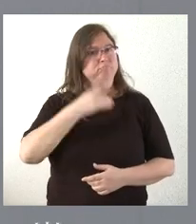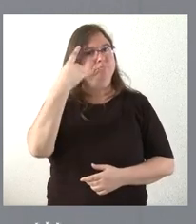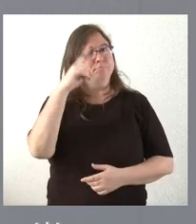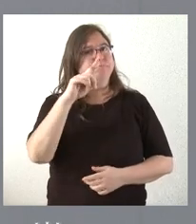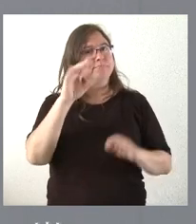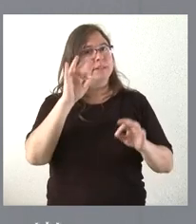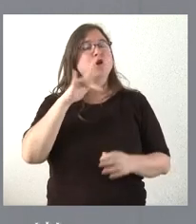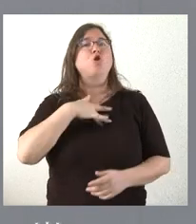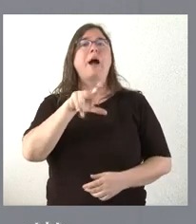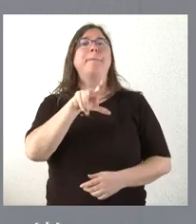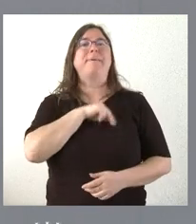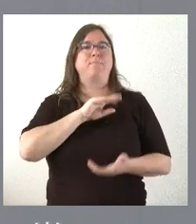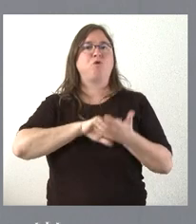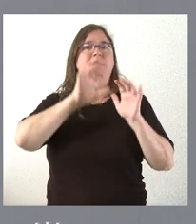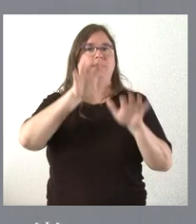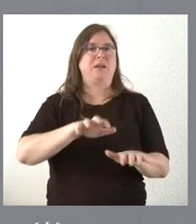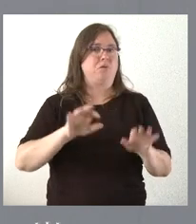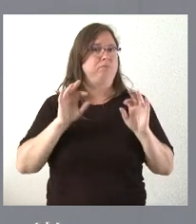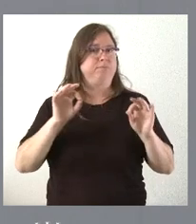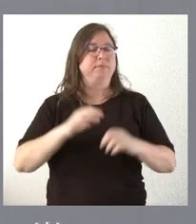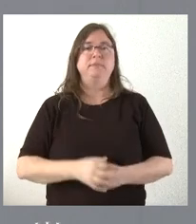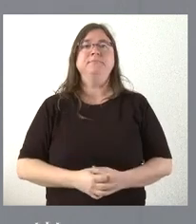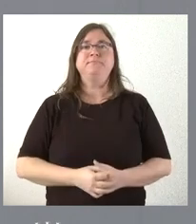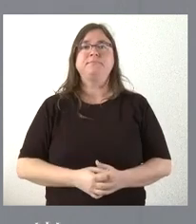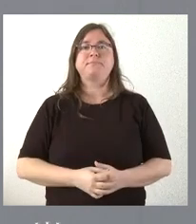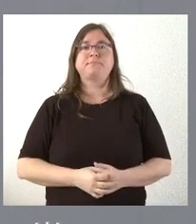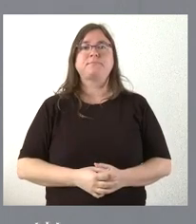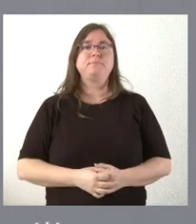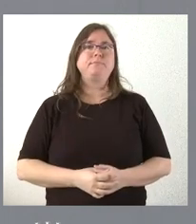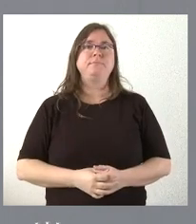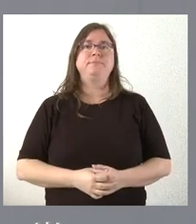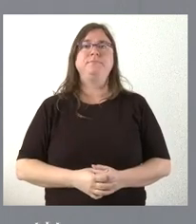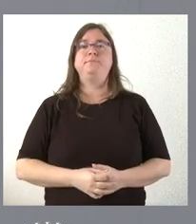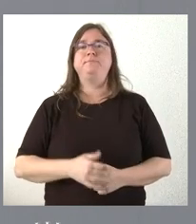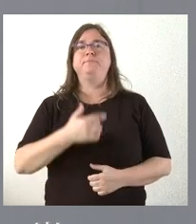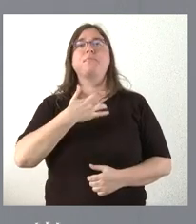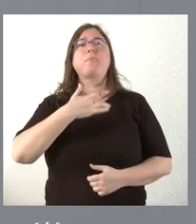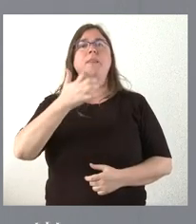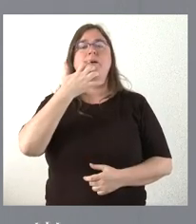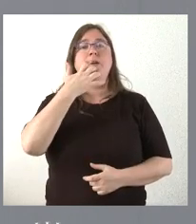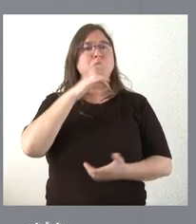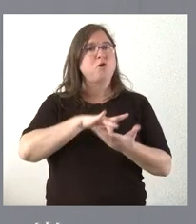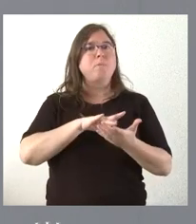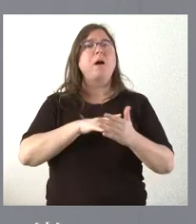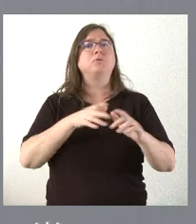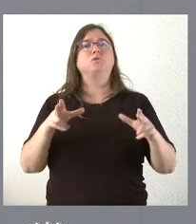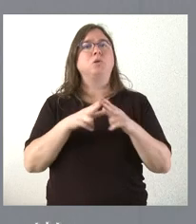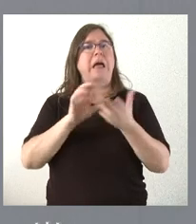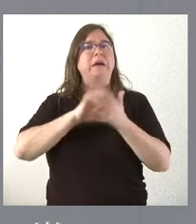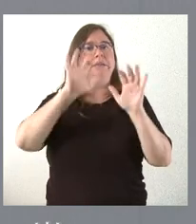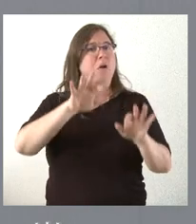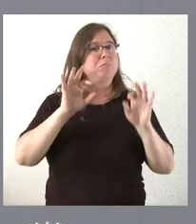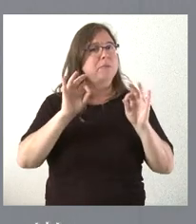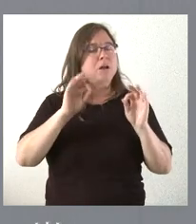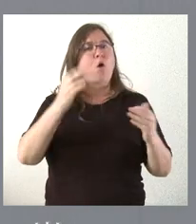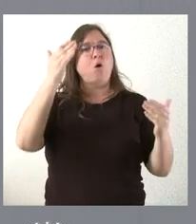entrega de los premios de Castilla y León. Estará presente una amplísima representación de la sociedad de Castilla y León. Se realizará un homenaje a los